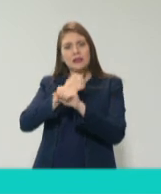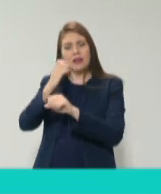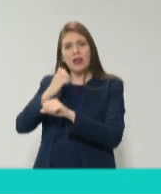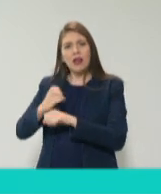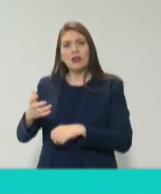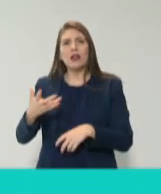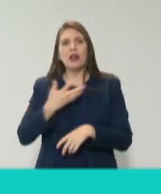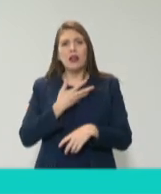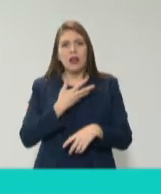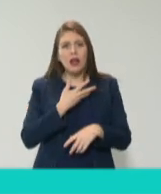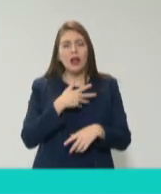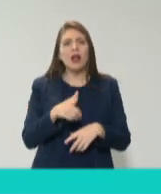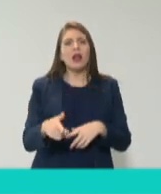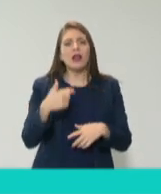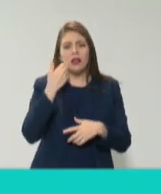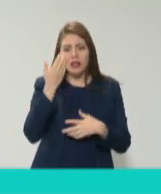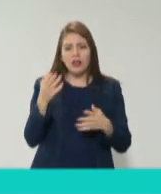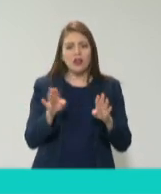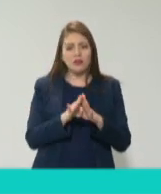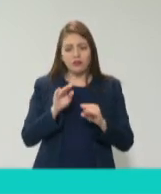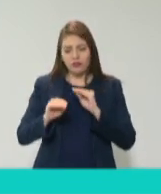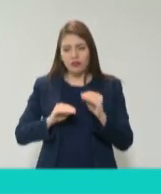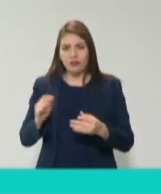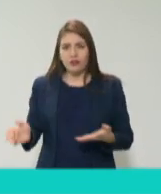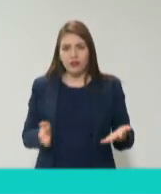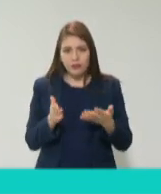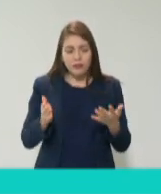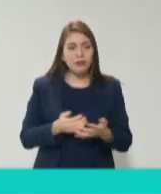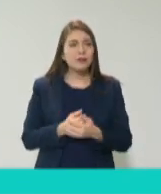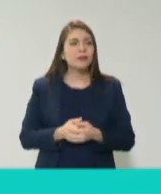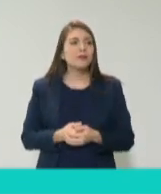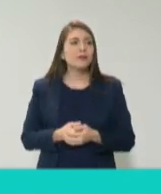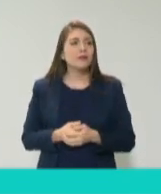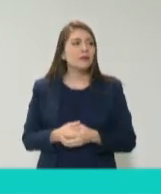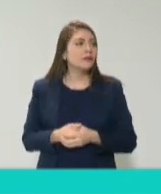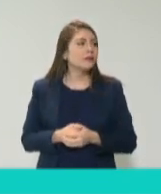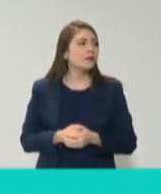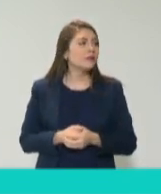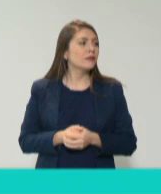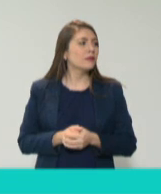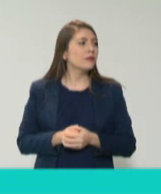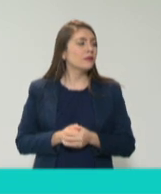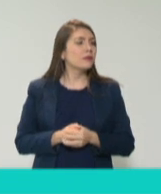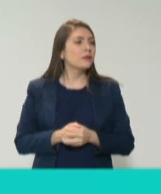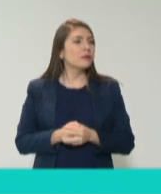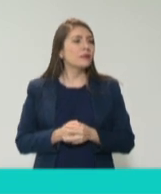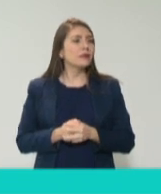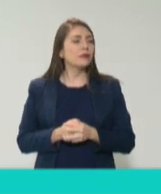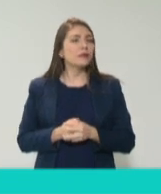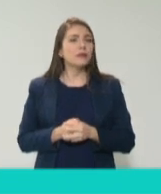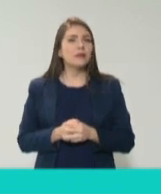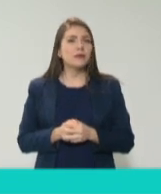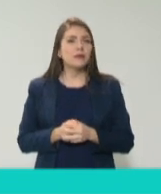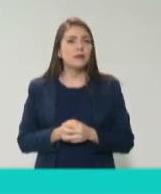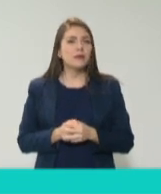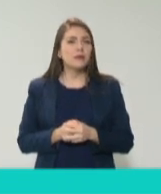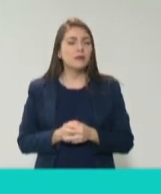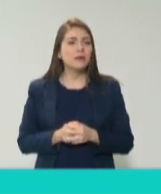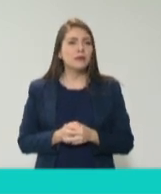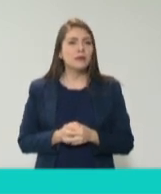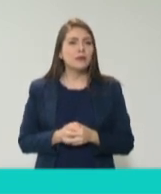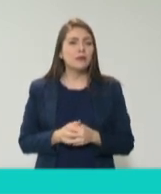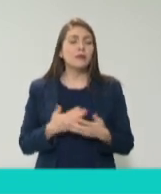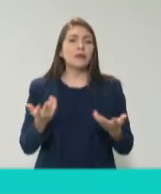que estamos impulsando de manera conjunta. Y bueno, de manera muy rápida, pero creo que espero